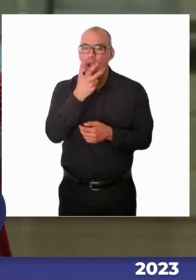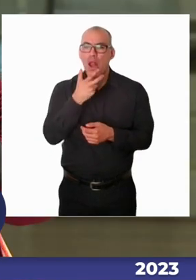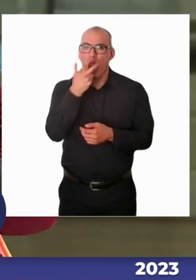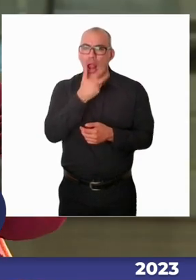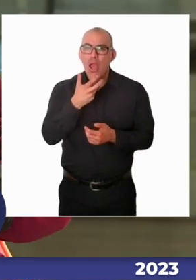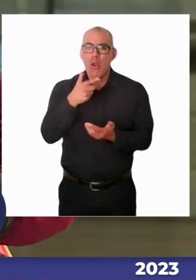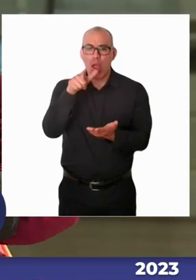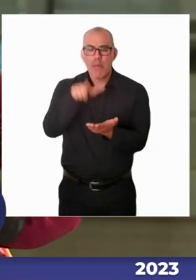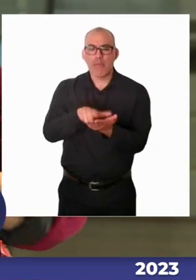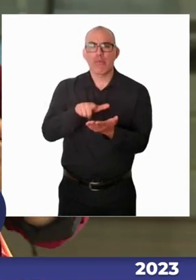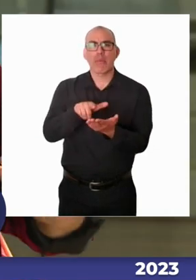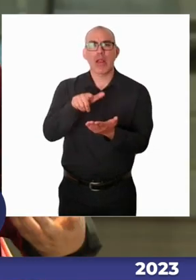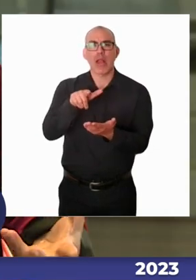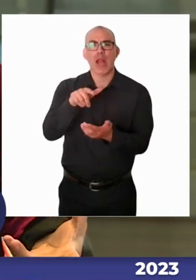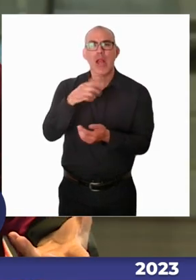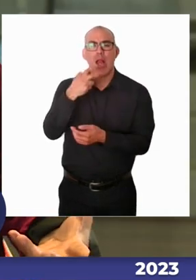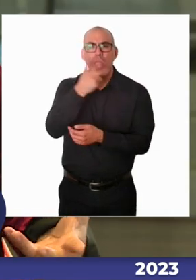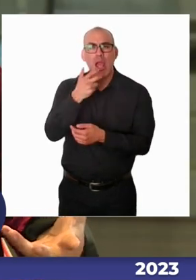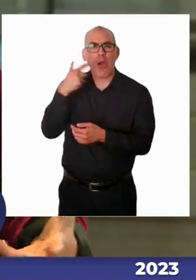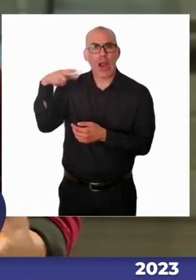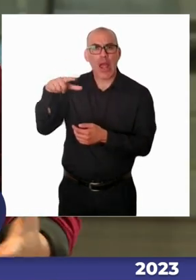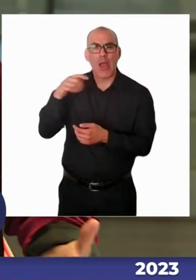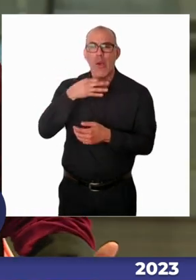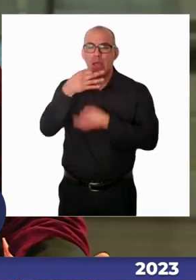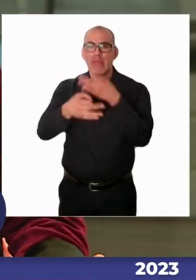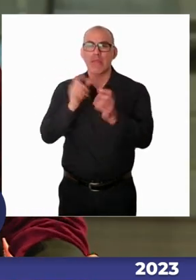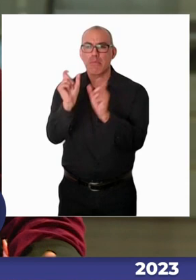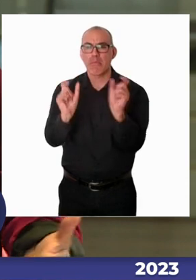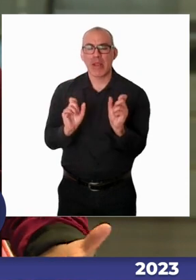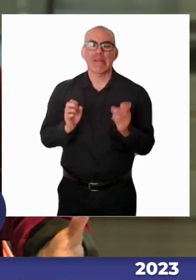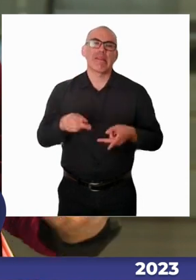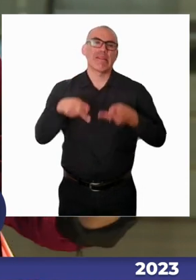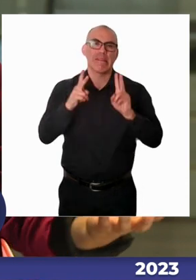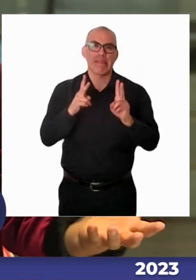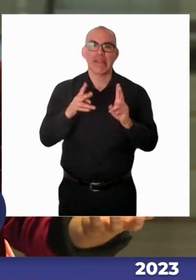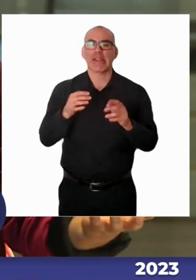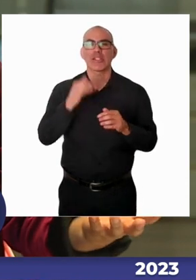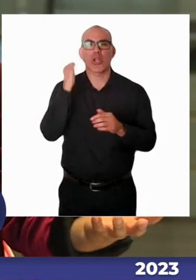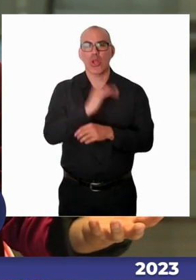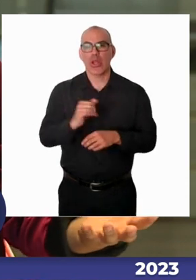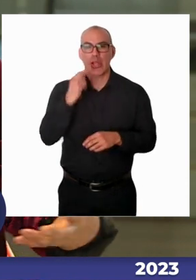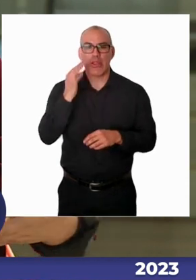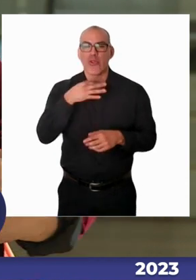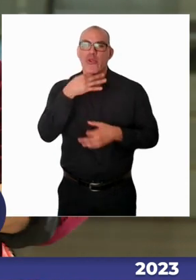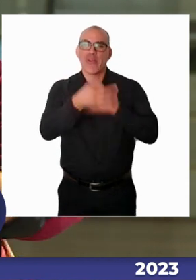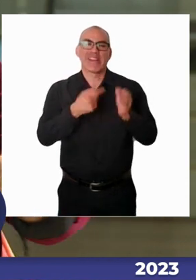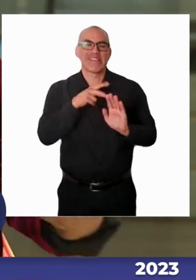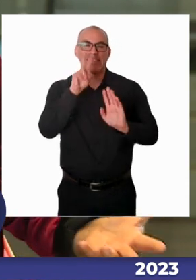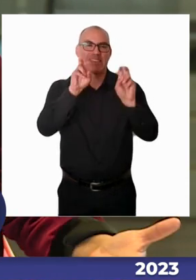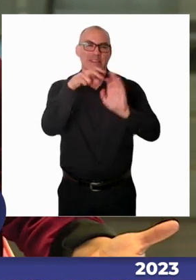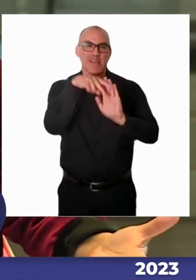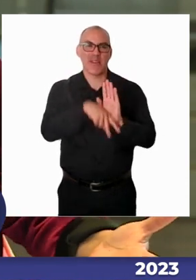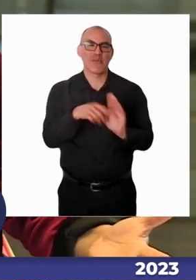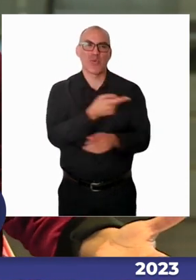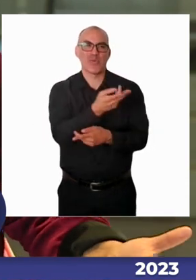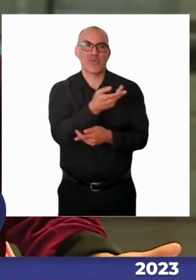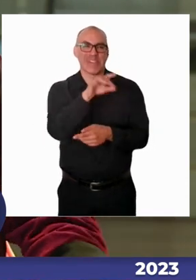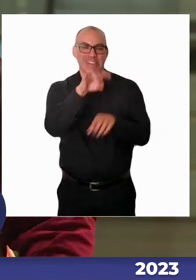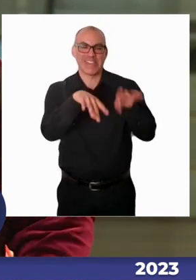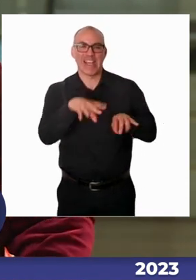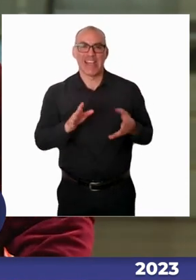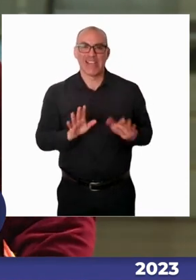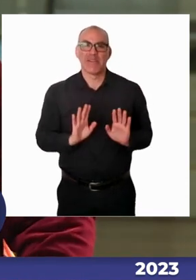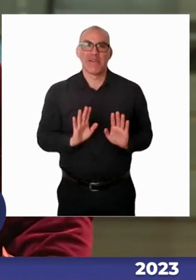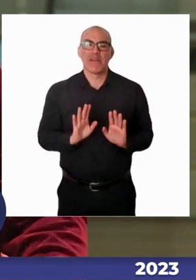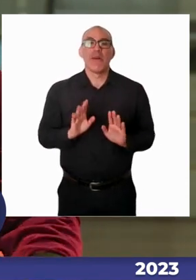tiene alguna capacitación en discapacidad, lo básico, y si no la tiene, gestionarla. Y hay organizaciones sociales que lo hacen